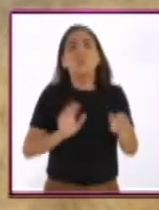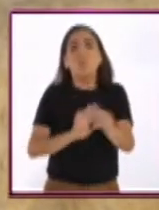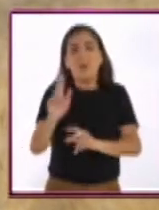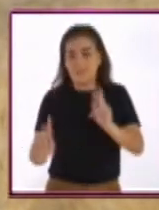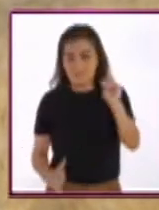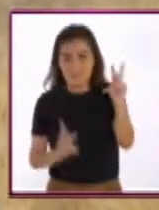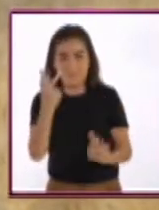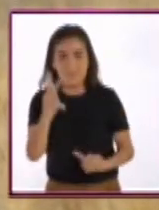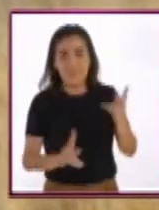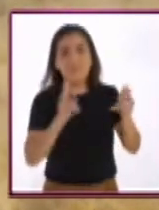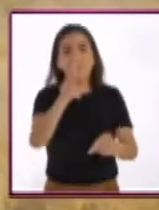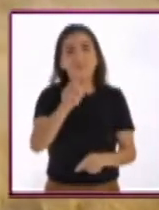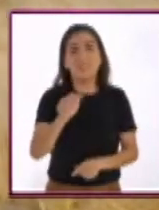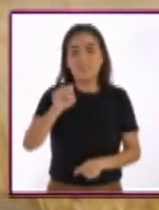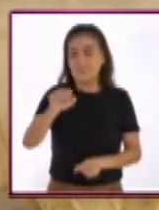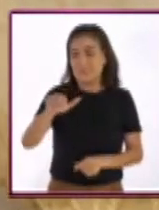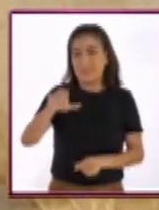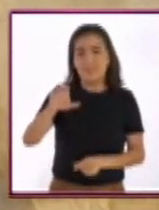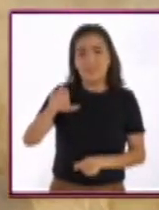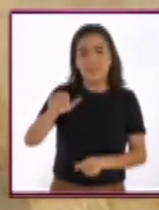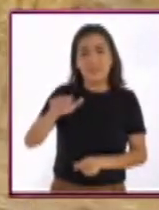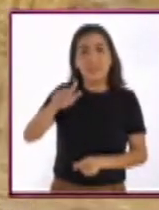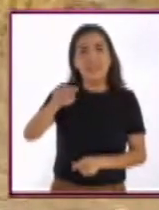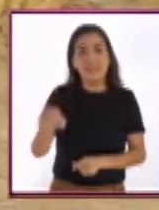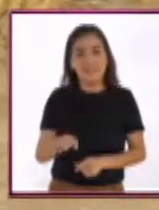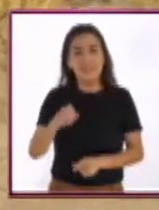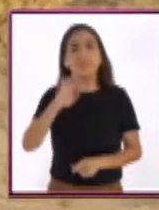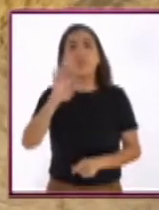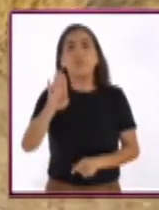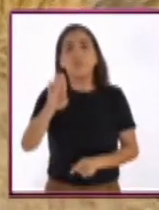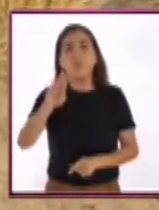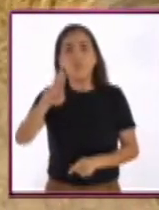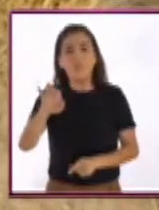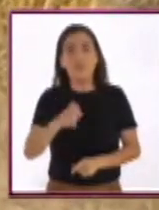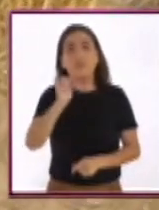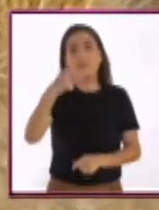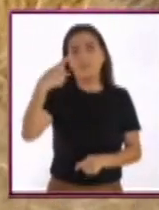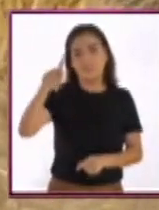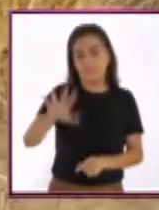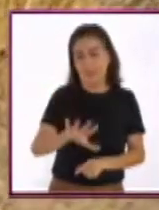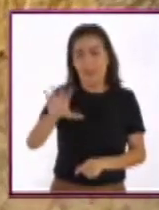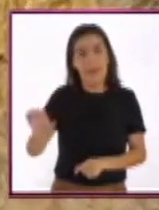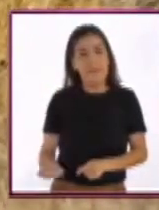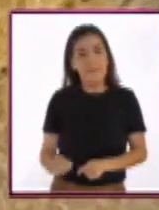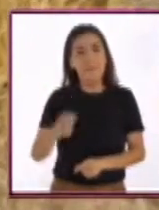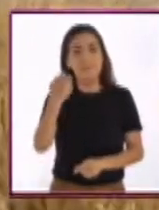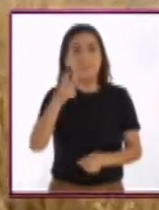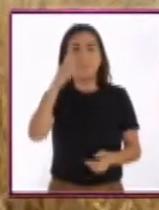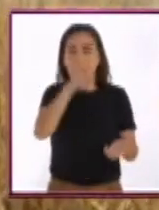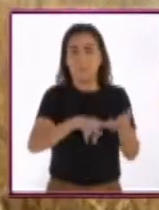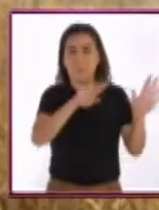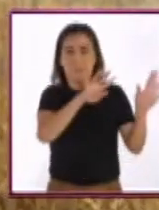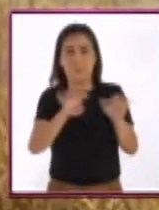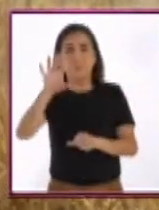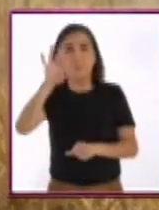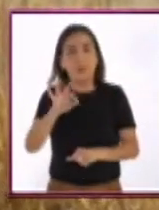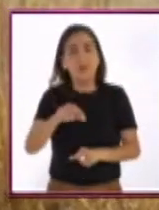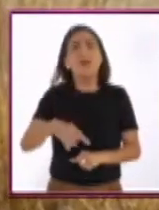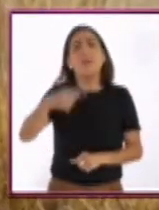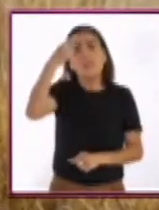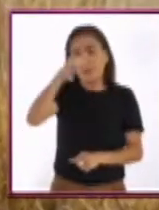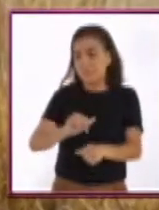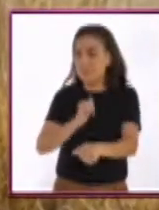especies invasoras como esta, que es el zacate bufel. El zacate bufel fue traído de Sudáfrica en los años